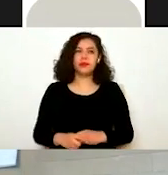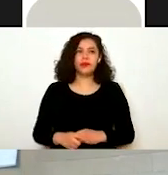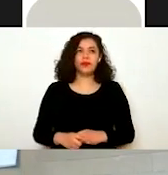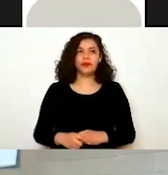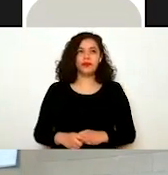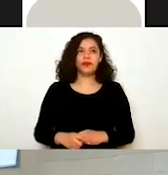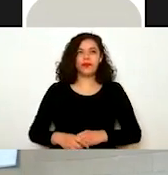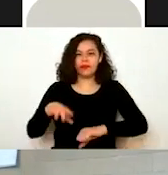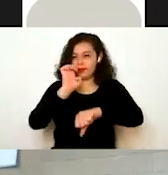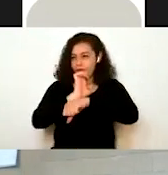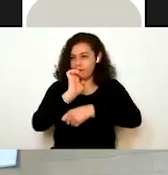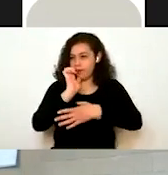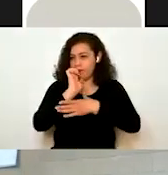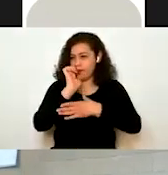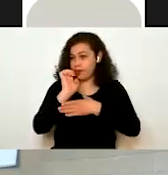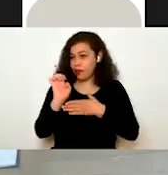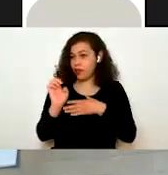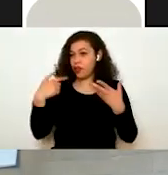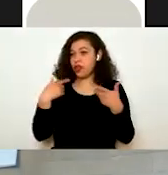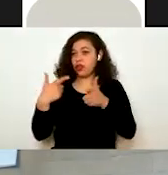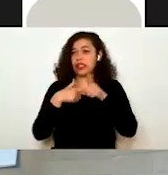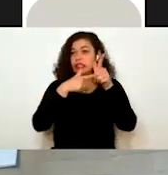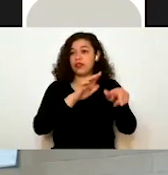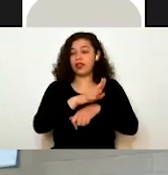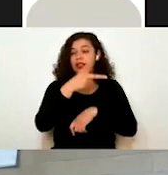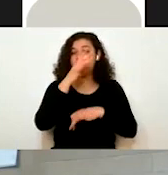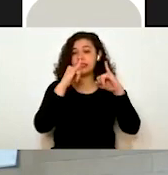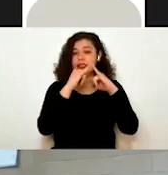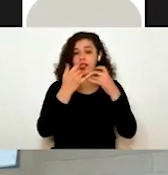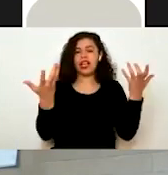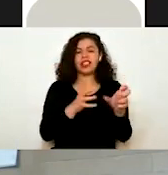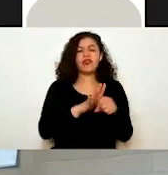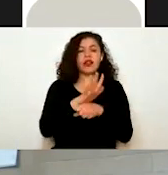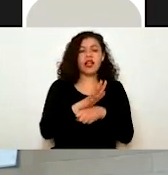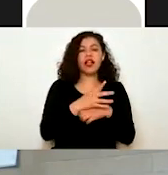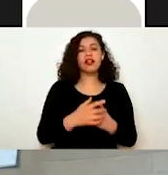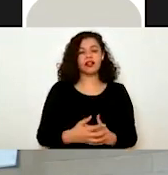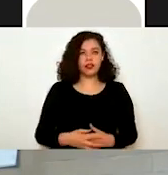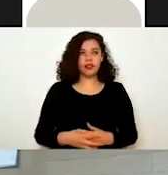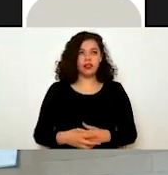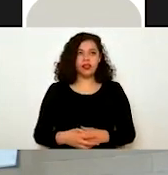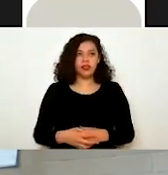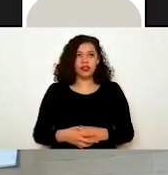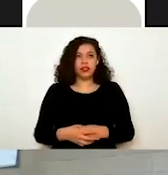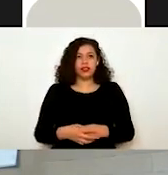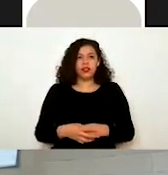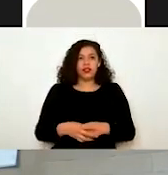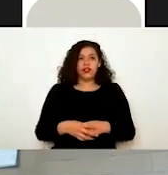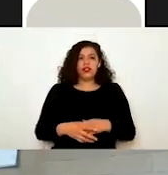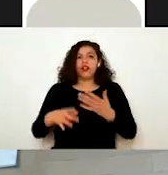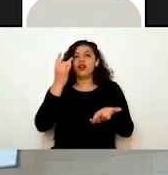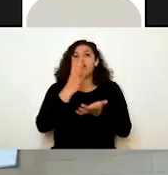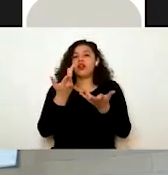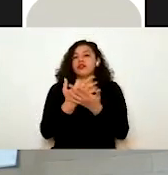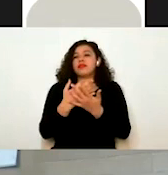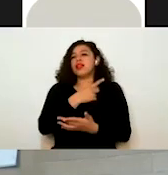¿qué es lo que sigue ahora por parte de la institución? Lo único que queda es esperar a que el